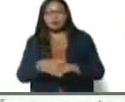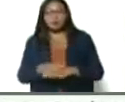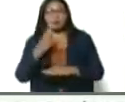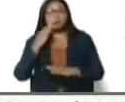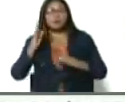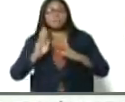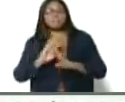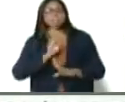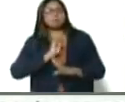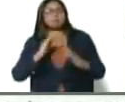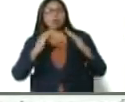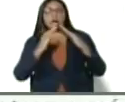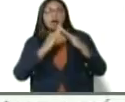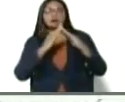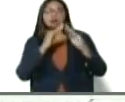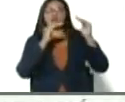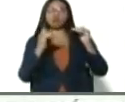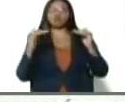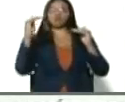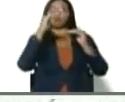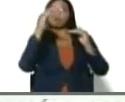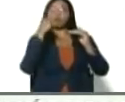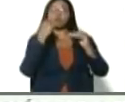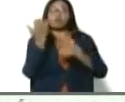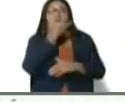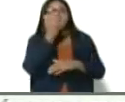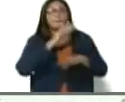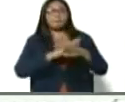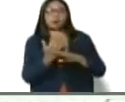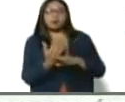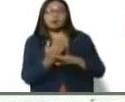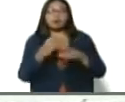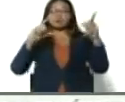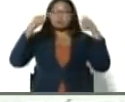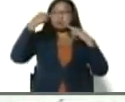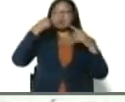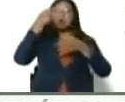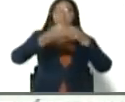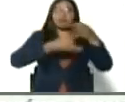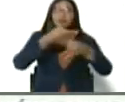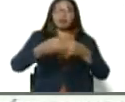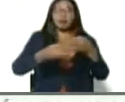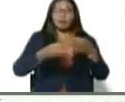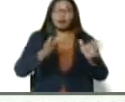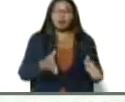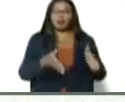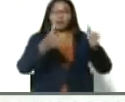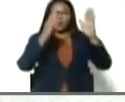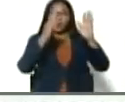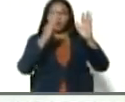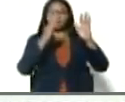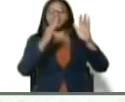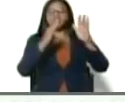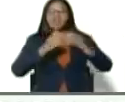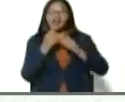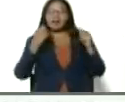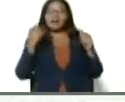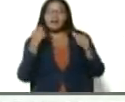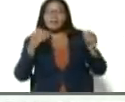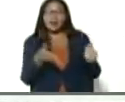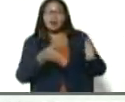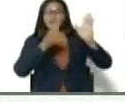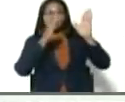las casas, que la gente se reía cuando el presidente Chávez hablaba de los gallineros verticales. Ahora no, ni siquiera son gallineros